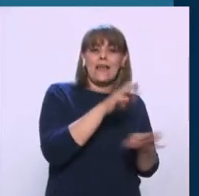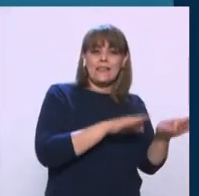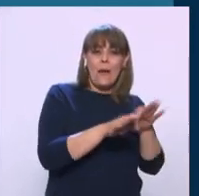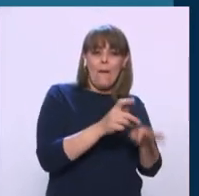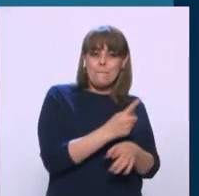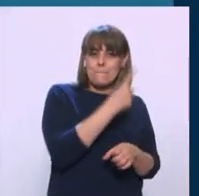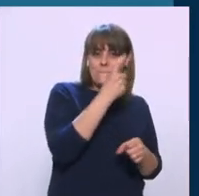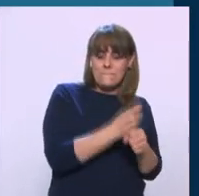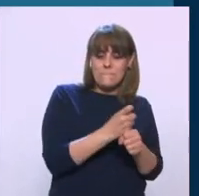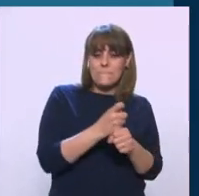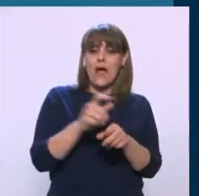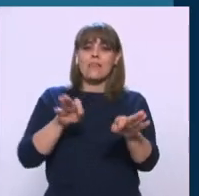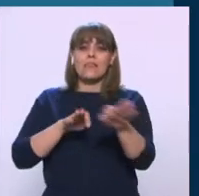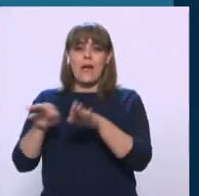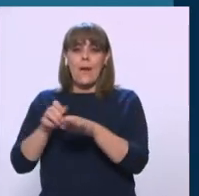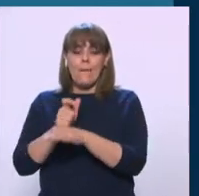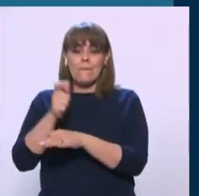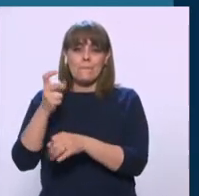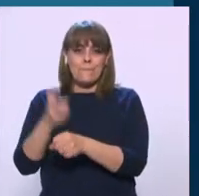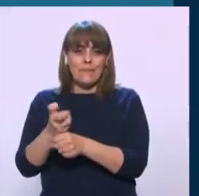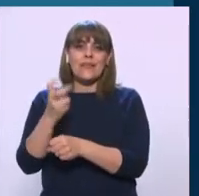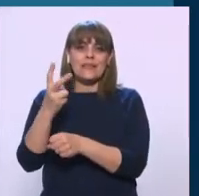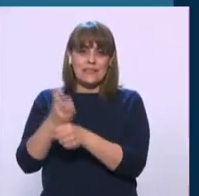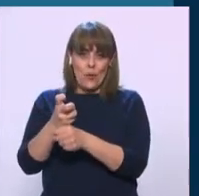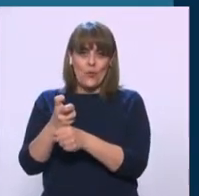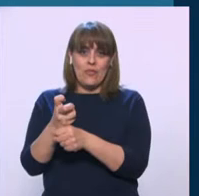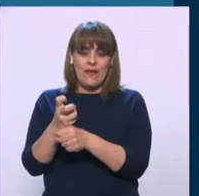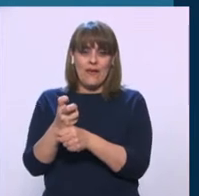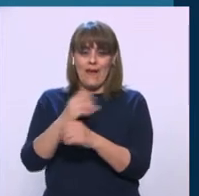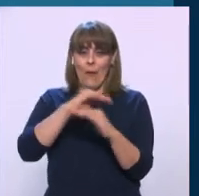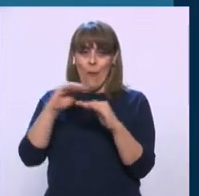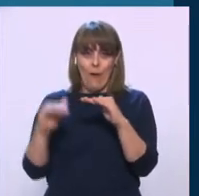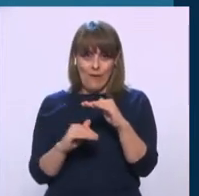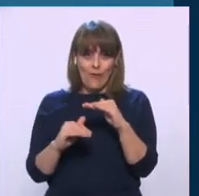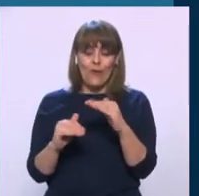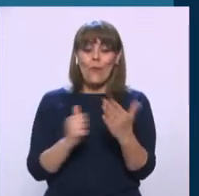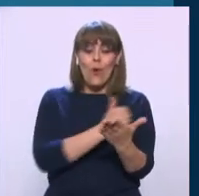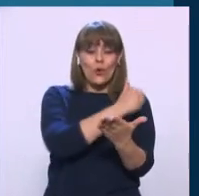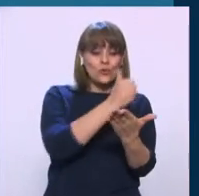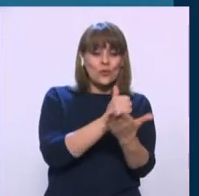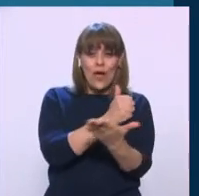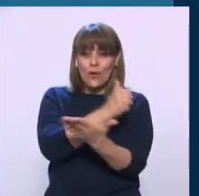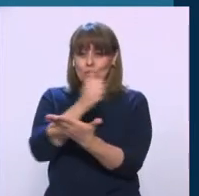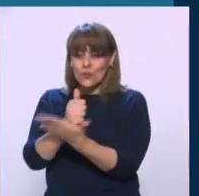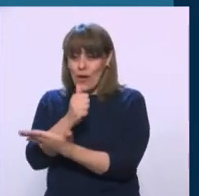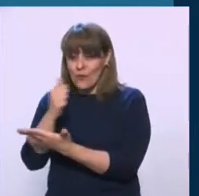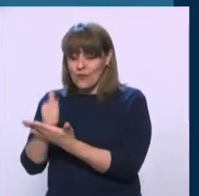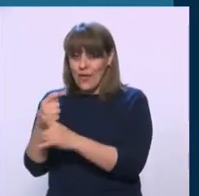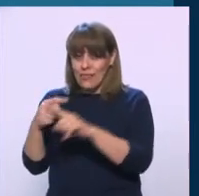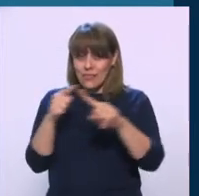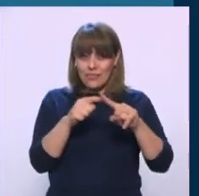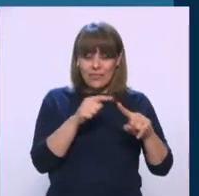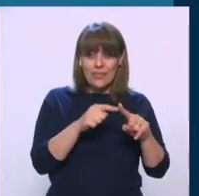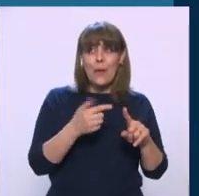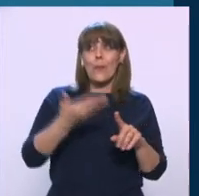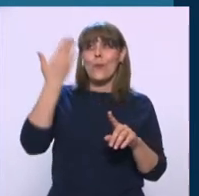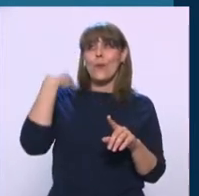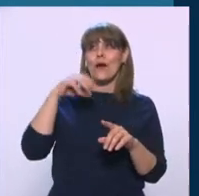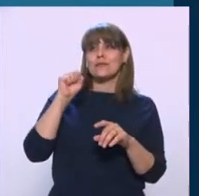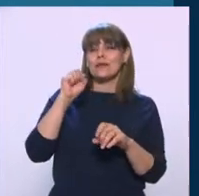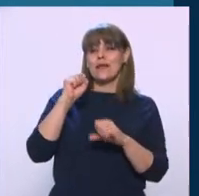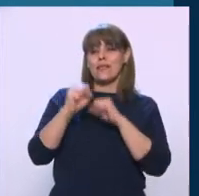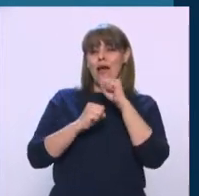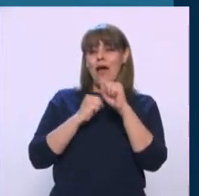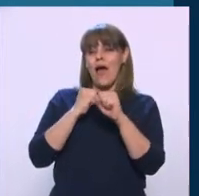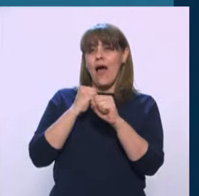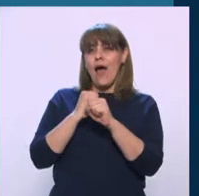segunda. Refiriéndose con todo respeto a que hay muchas ciudades, estoy hablando desde hace 60 años, posiblemente